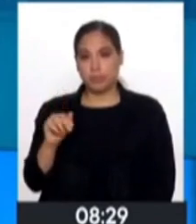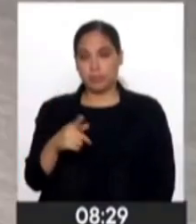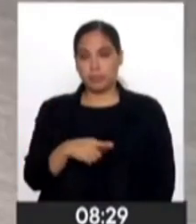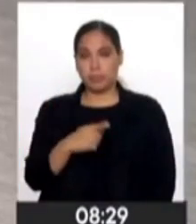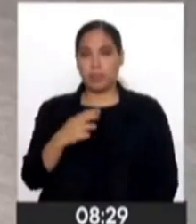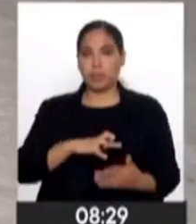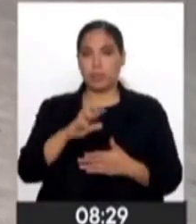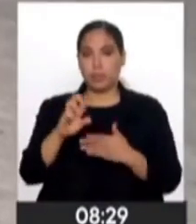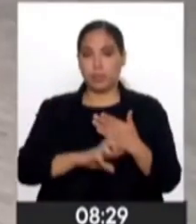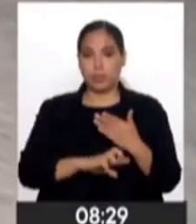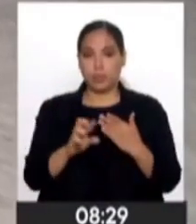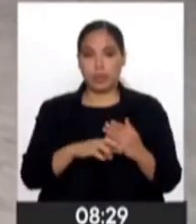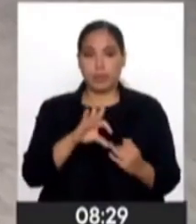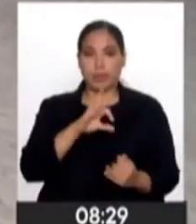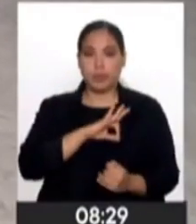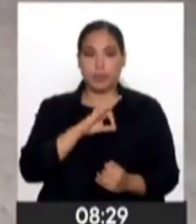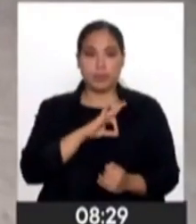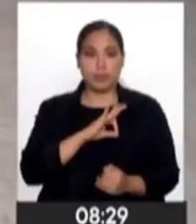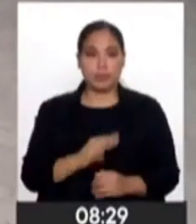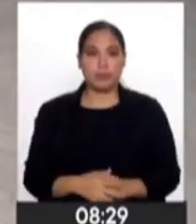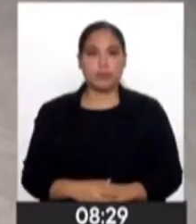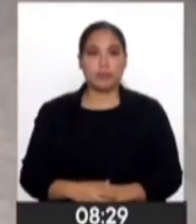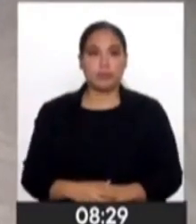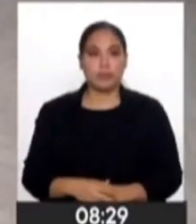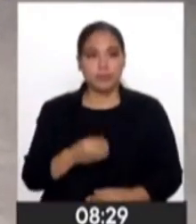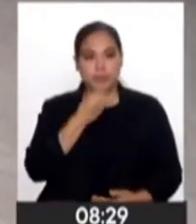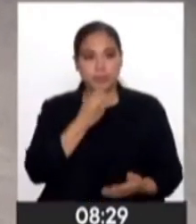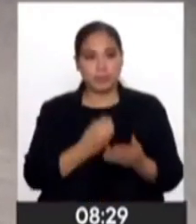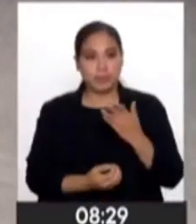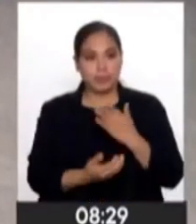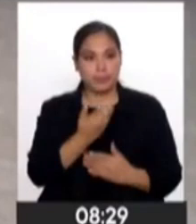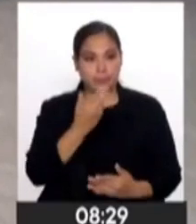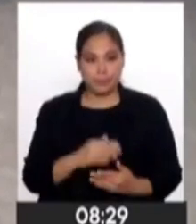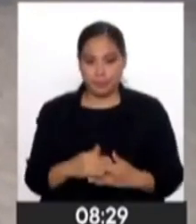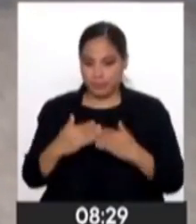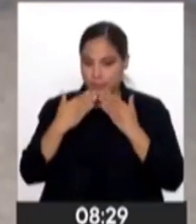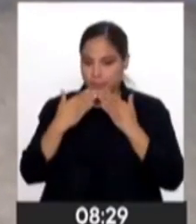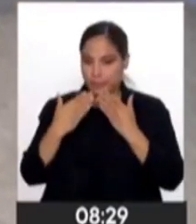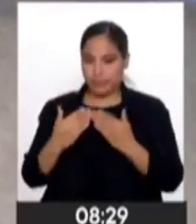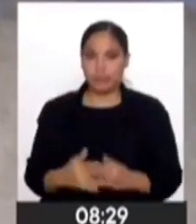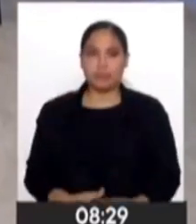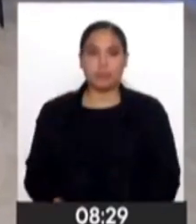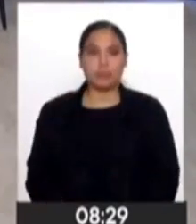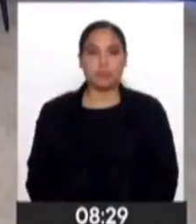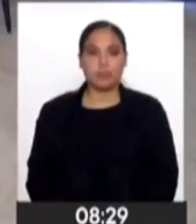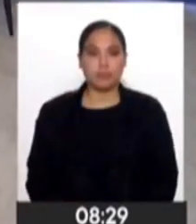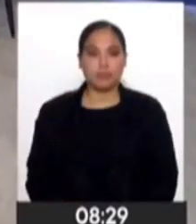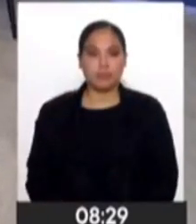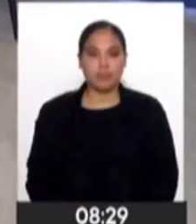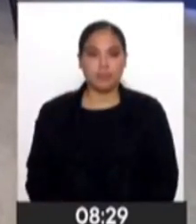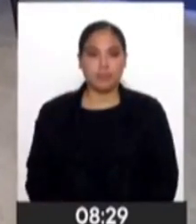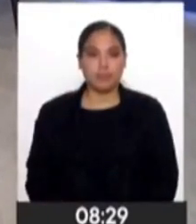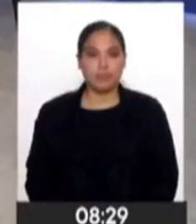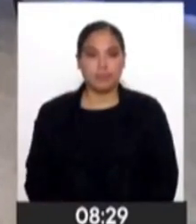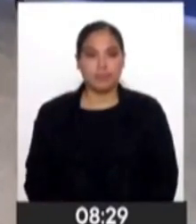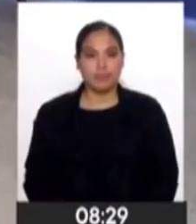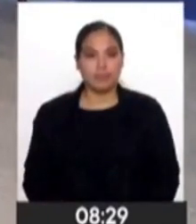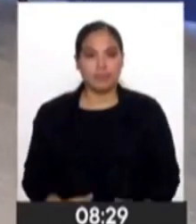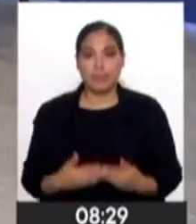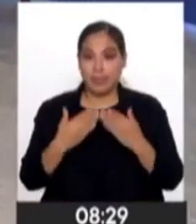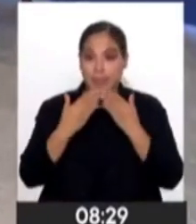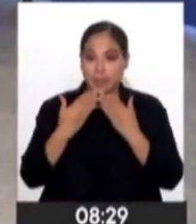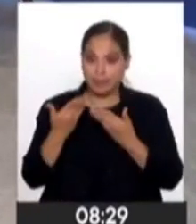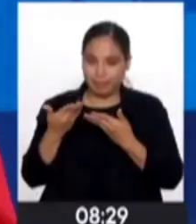INAVIF. ¿Cómo está? Bienvenida al programa, muy buenos días. Muy buenos días Carla, muchísimas gracias. Invitarme a tu programa para que